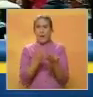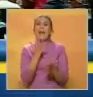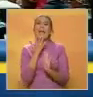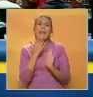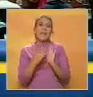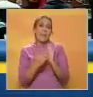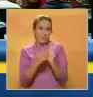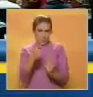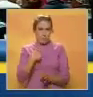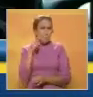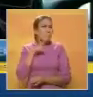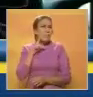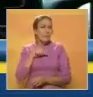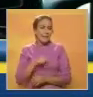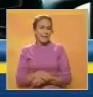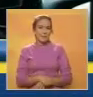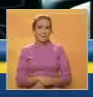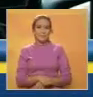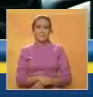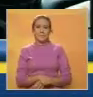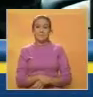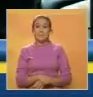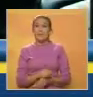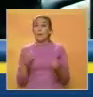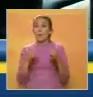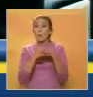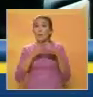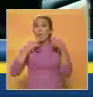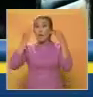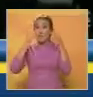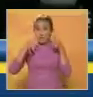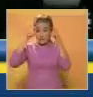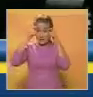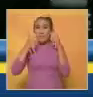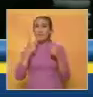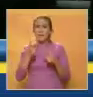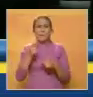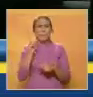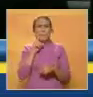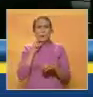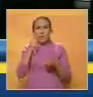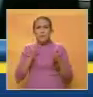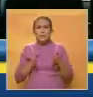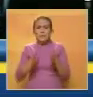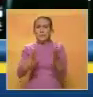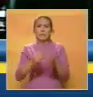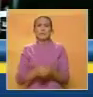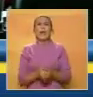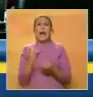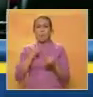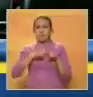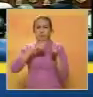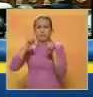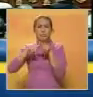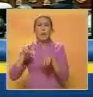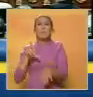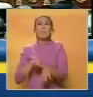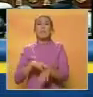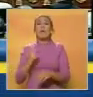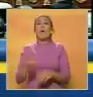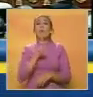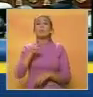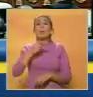ejemplo, solo ejemplo. La bancada oficial niega que existan paralelismos, aseguran que hay diversidad y médicos que hacen uso